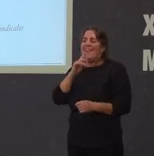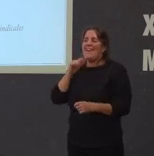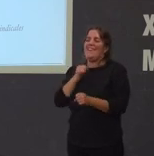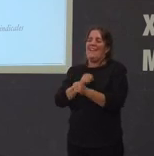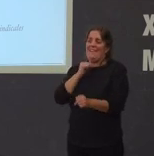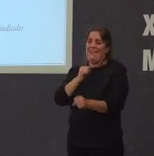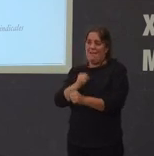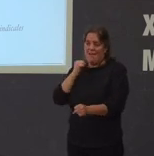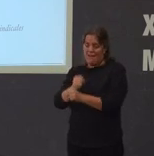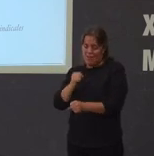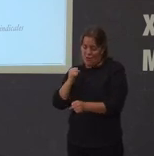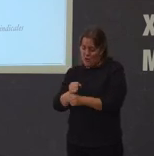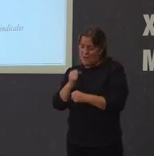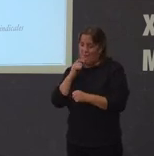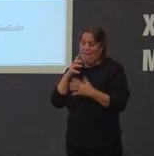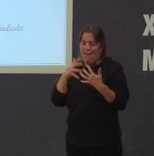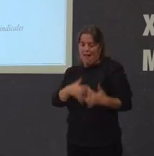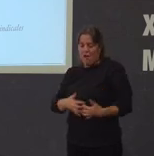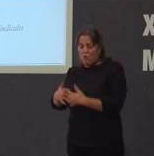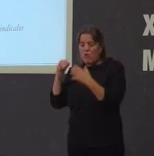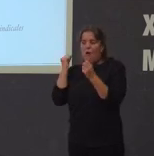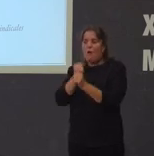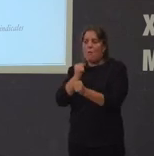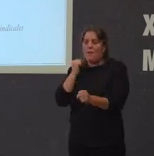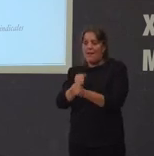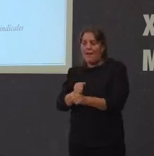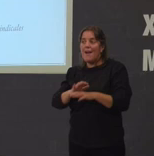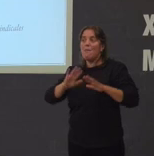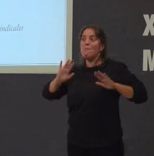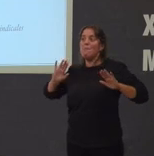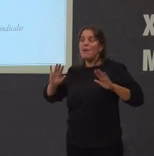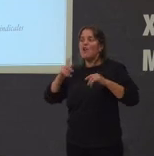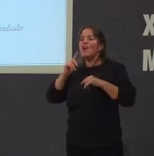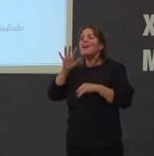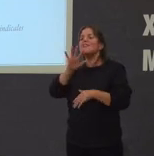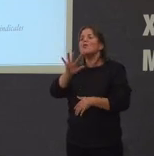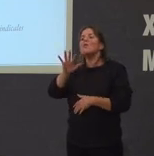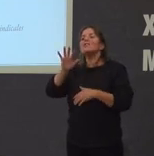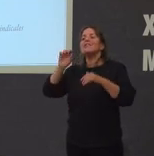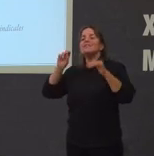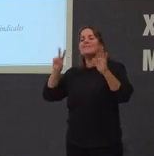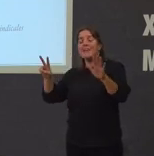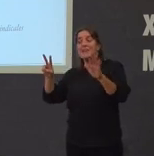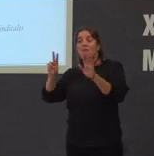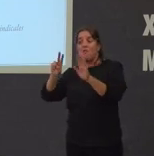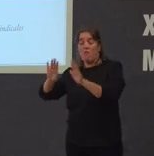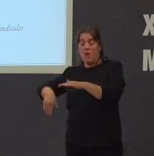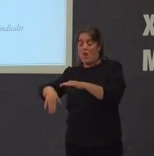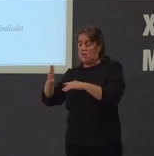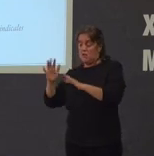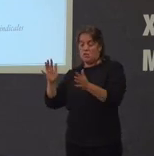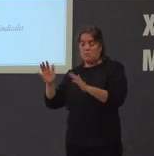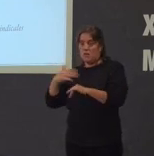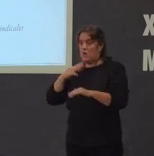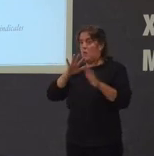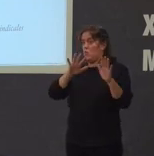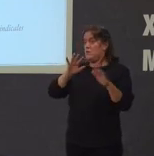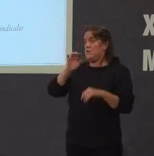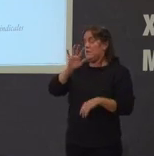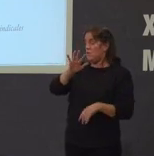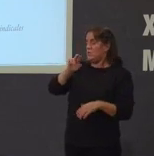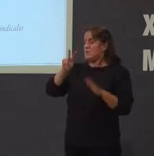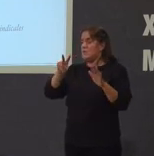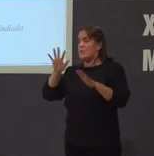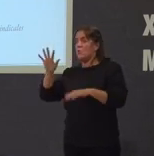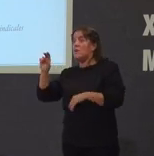-masonismo e comunismo e loito obreira pero no ano 57 a finais do 57 principios do 58